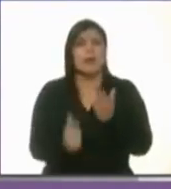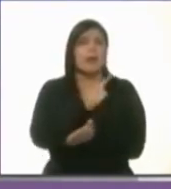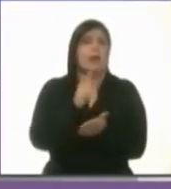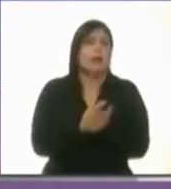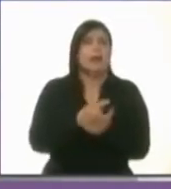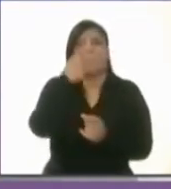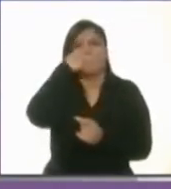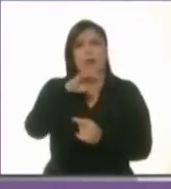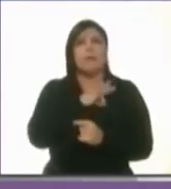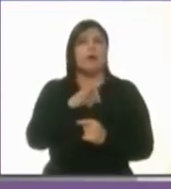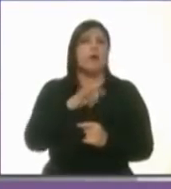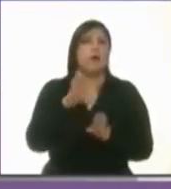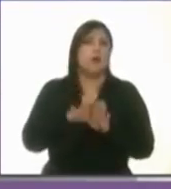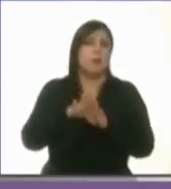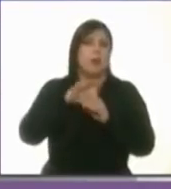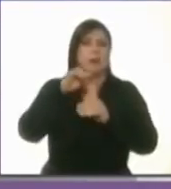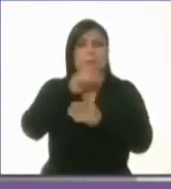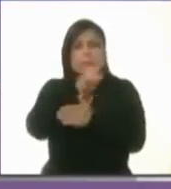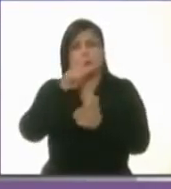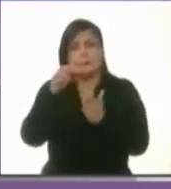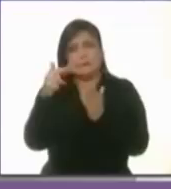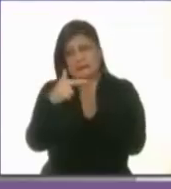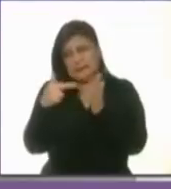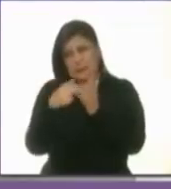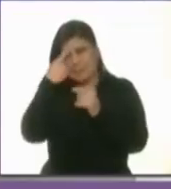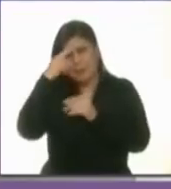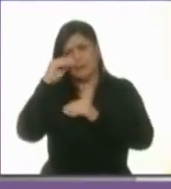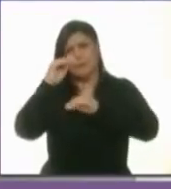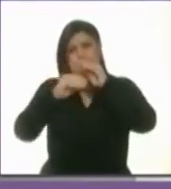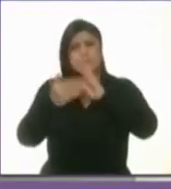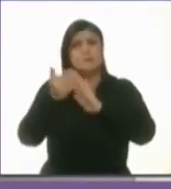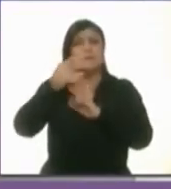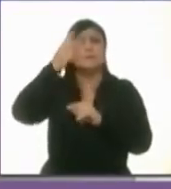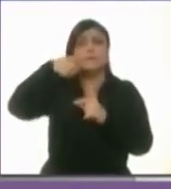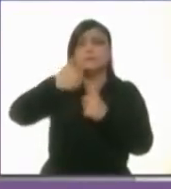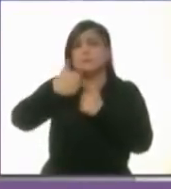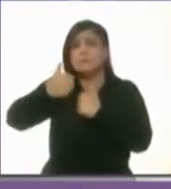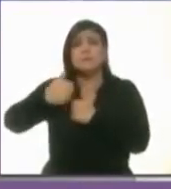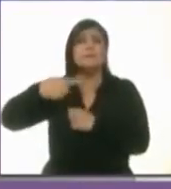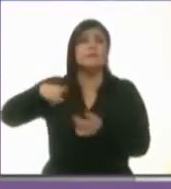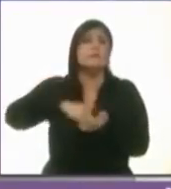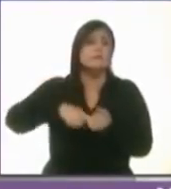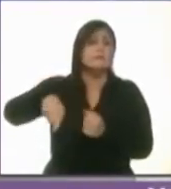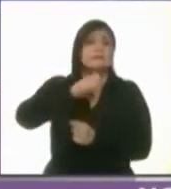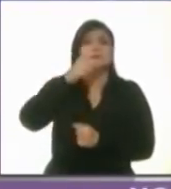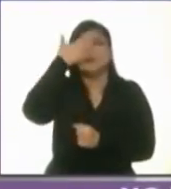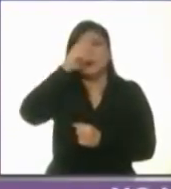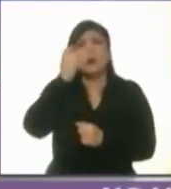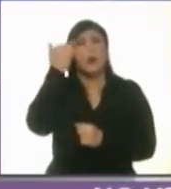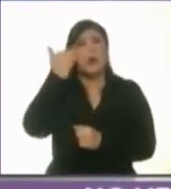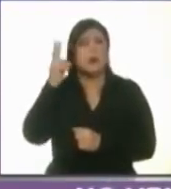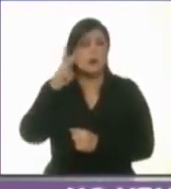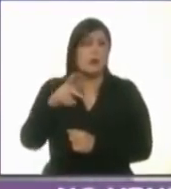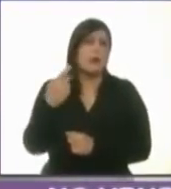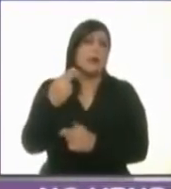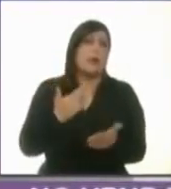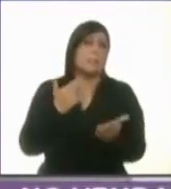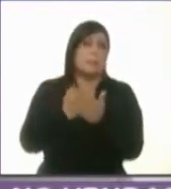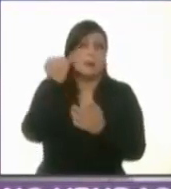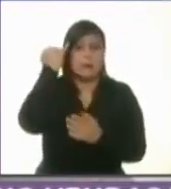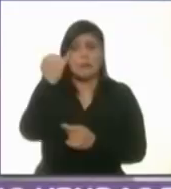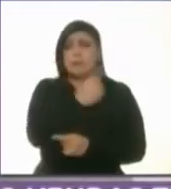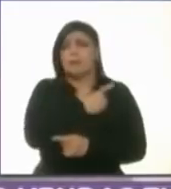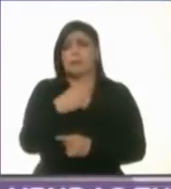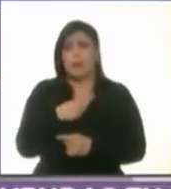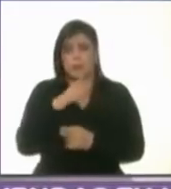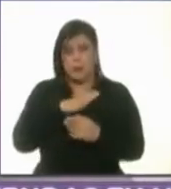construcción y sin que ni siquiera los vecinos tengan conocimiento de los proyectos que se van a hacer en su colonia. Y por eso una de las propuestas es hacer públicos todos